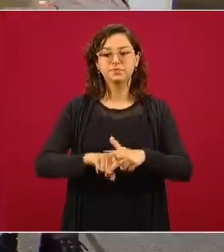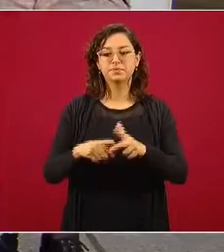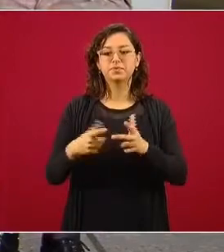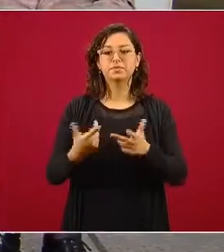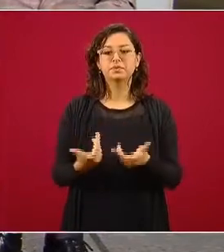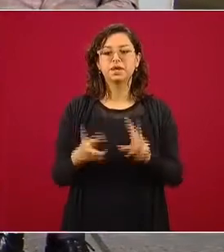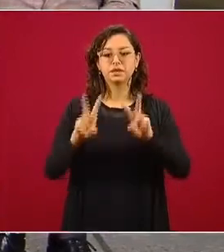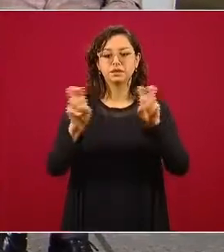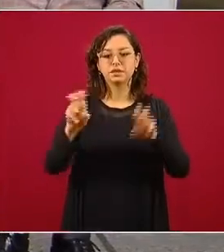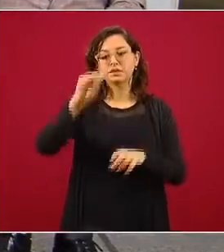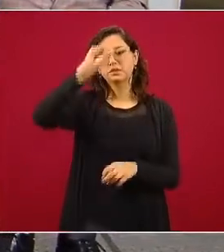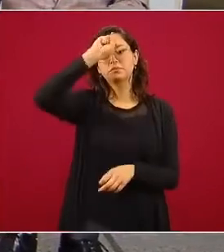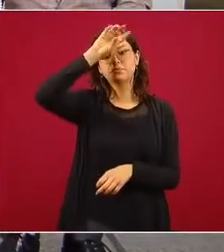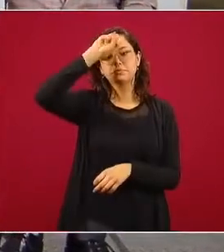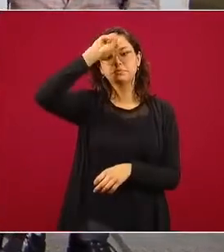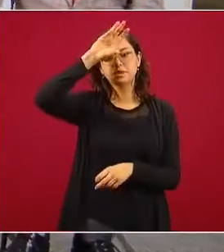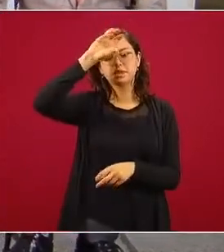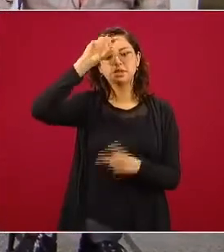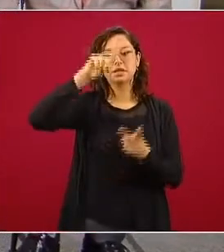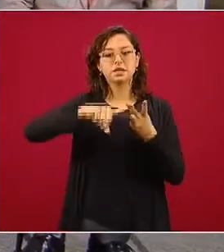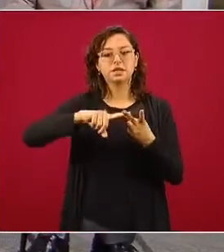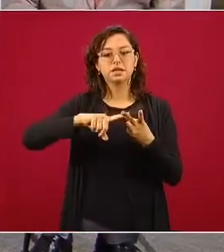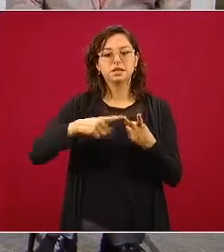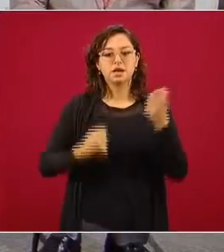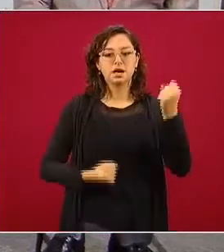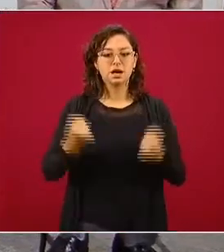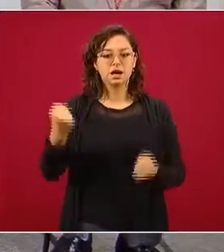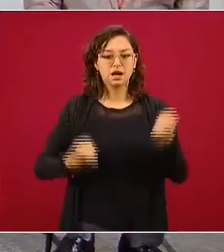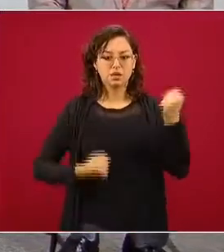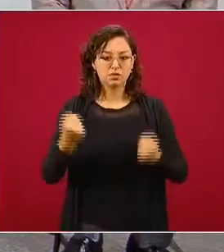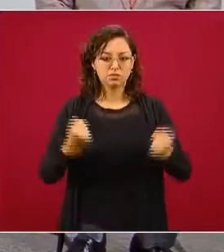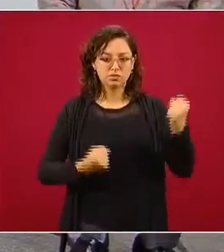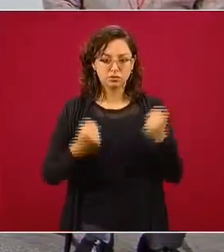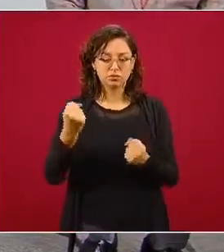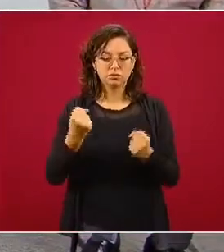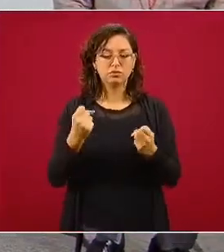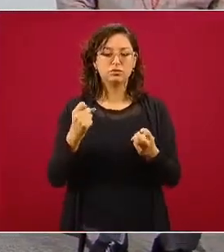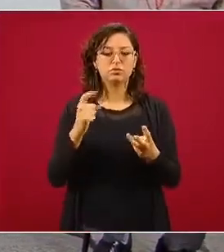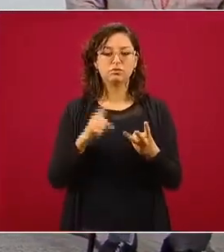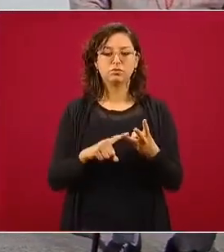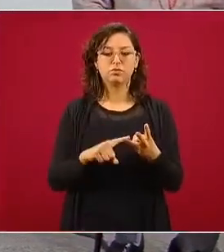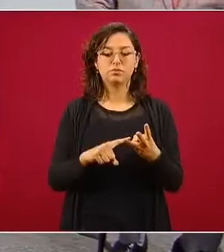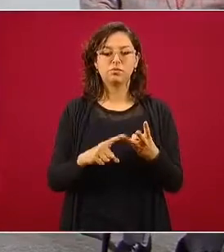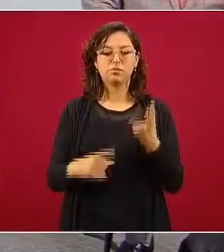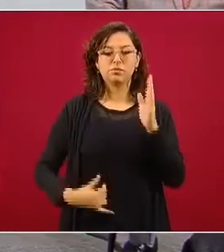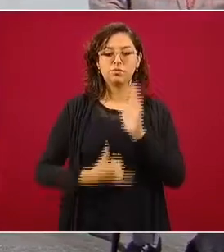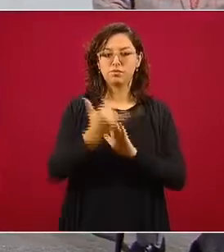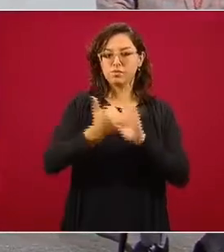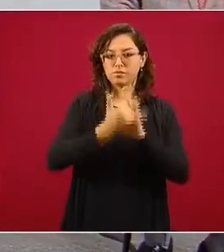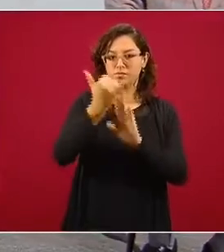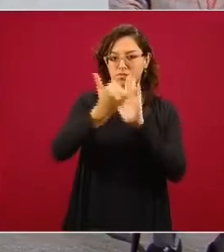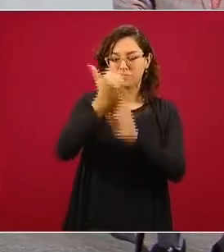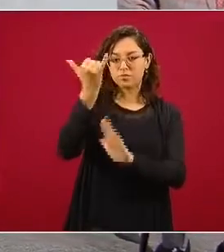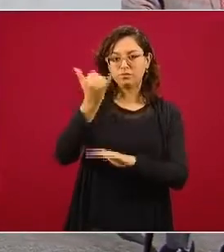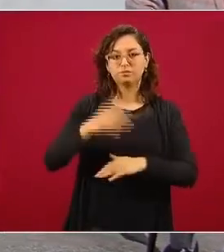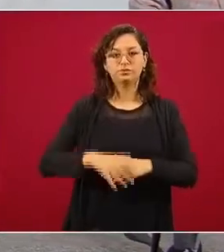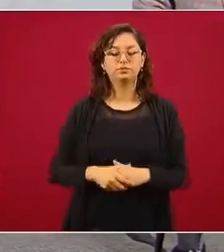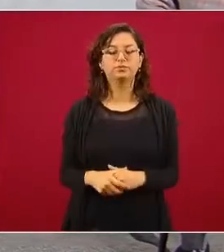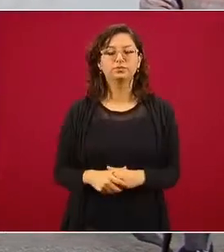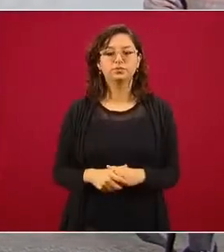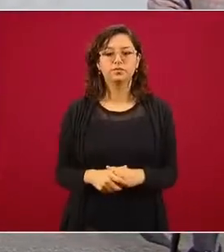minería, en la industria automotriz y en la industria de la construcción,